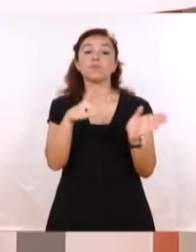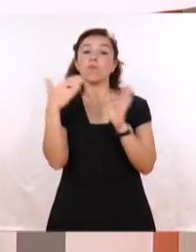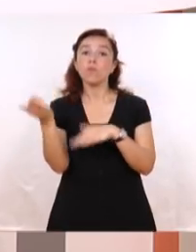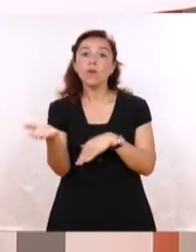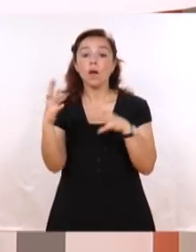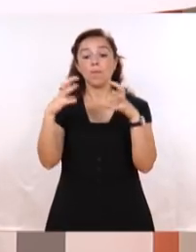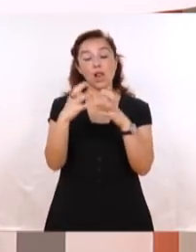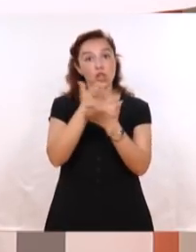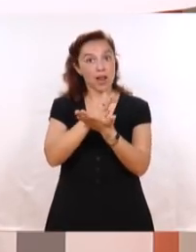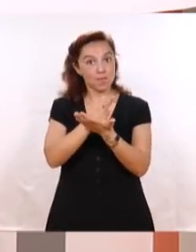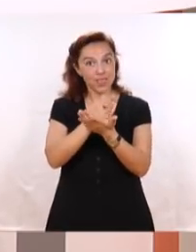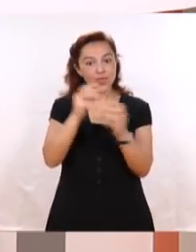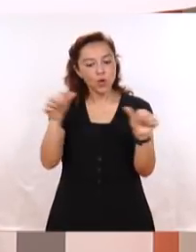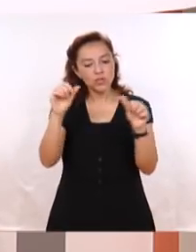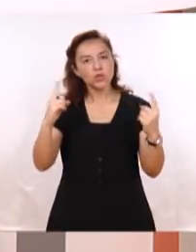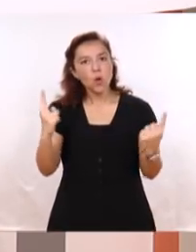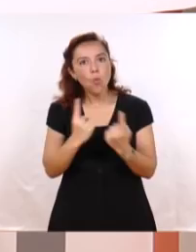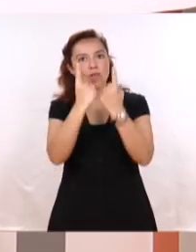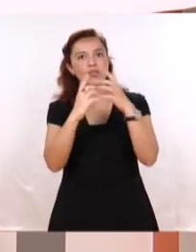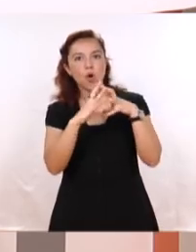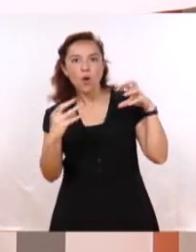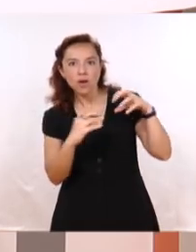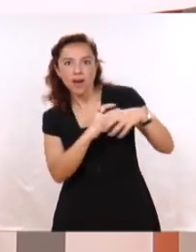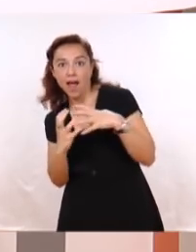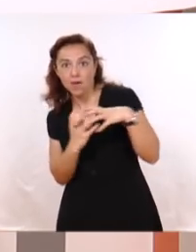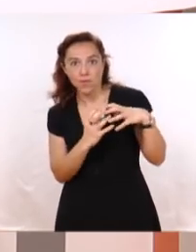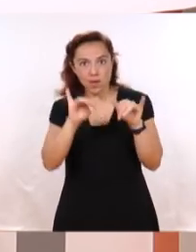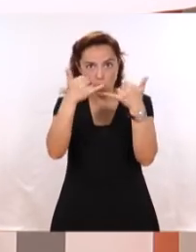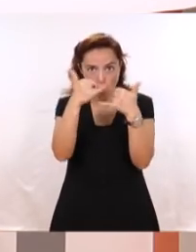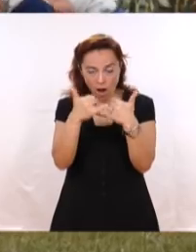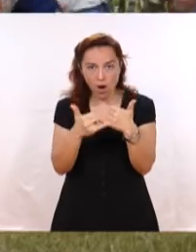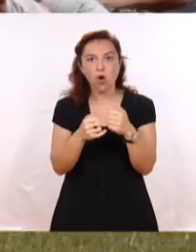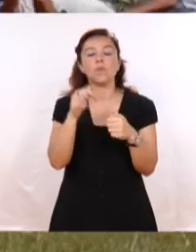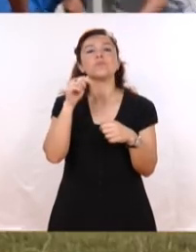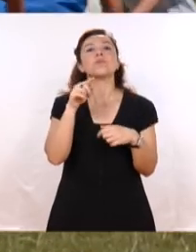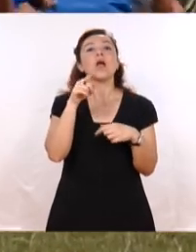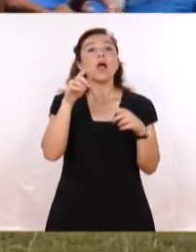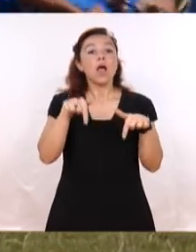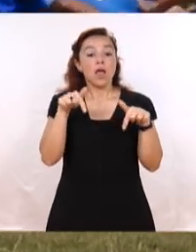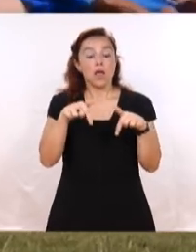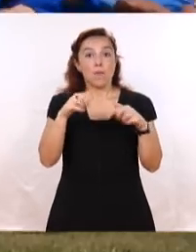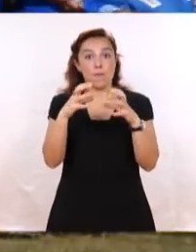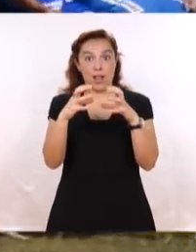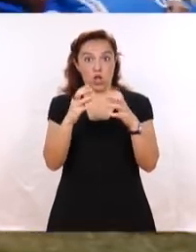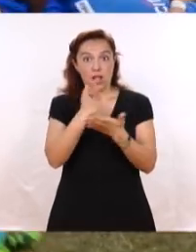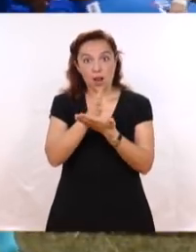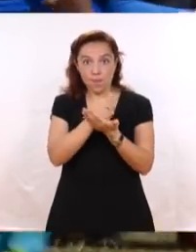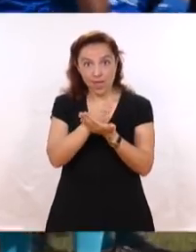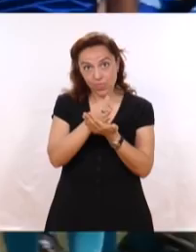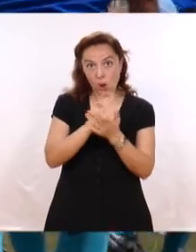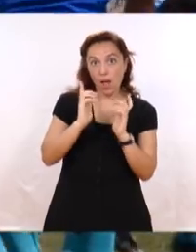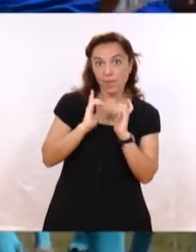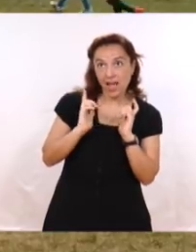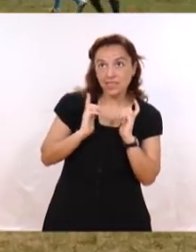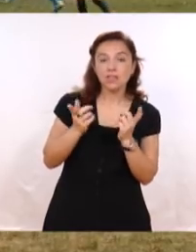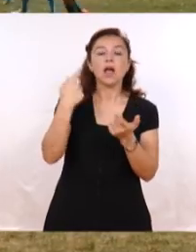Esperanza Realizó un encuentro de rugby Con personas privadas de libertad de Santiago Vázquez En el marco de las actividades que realiza Pelota al Medio de la